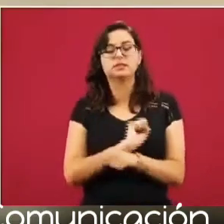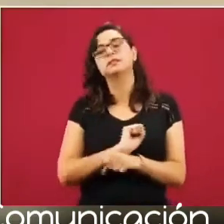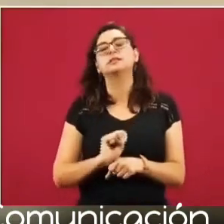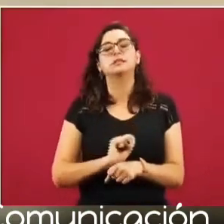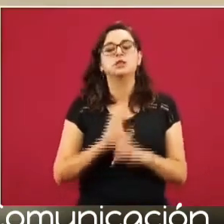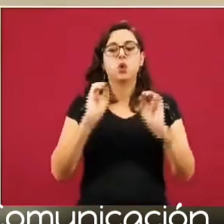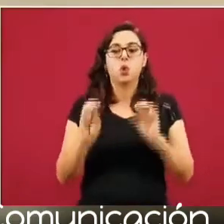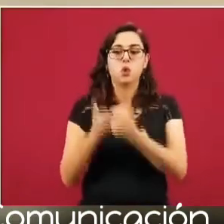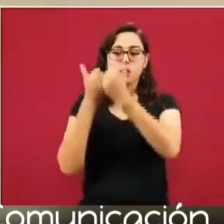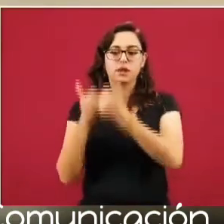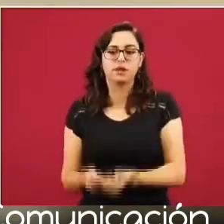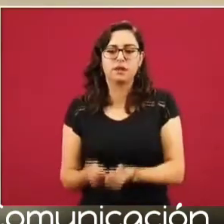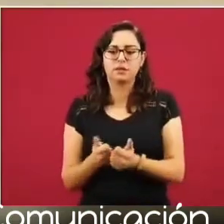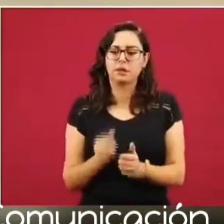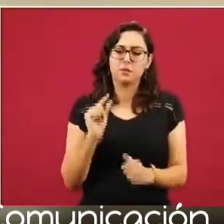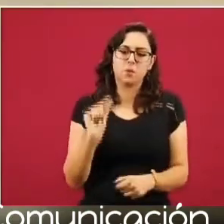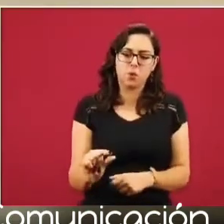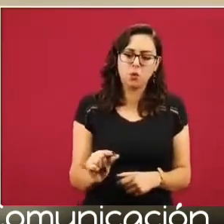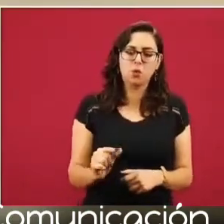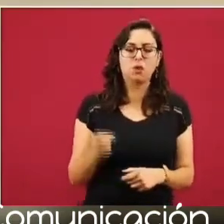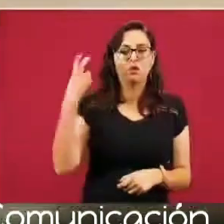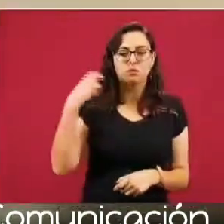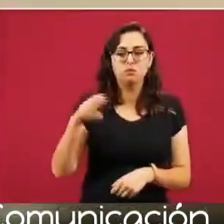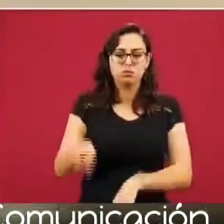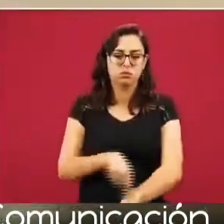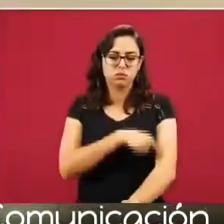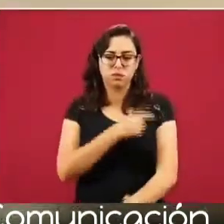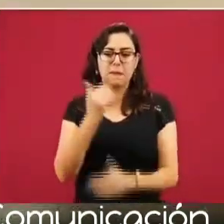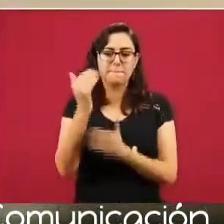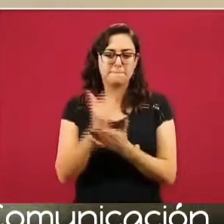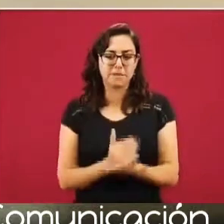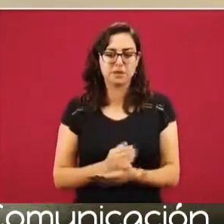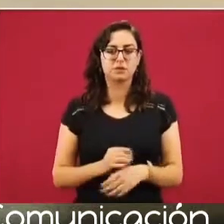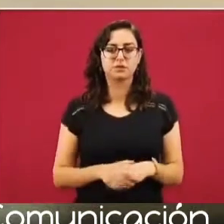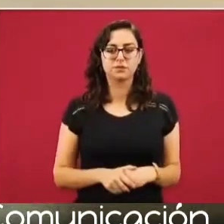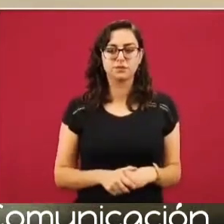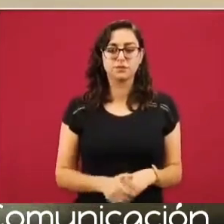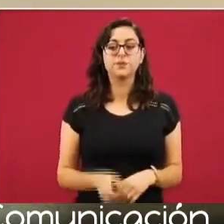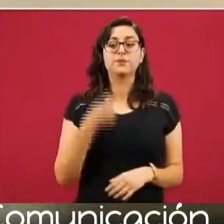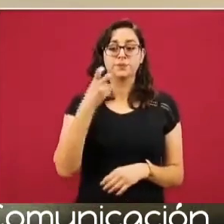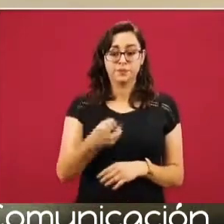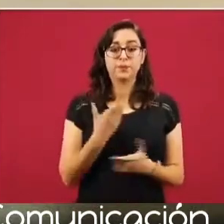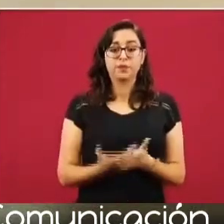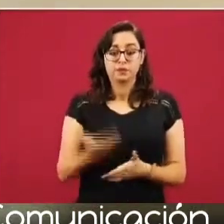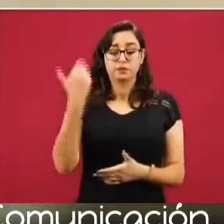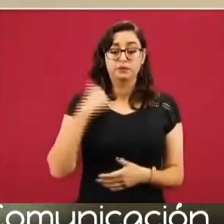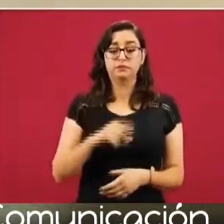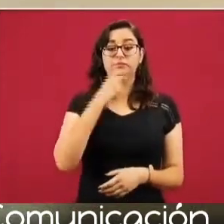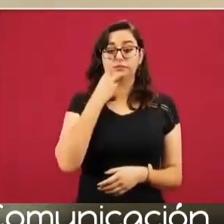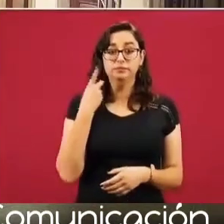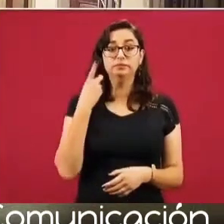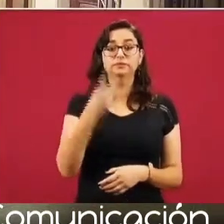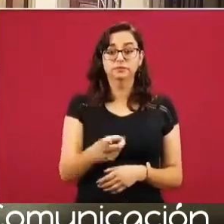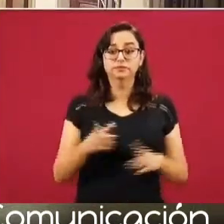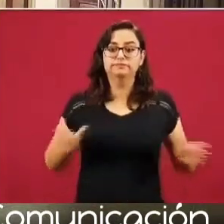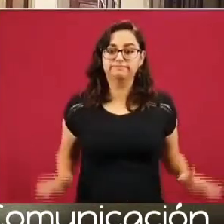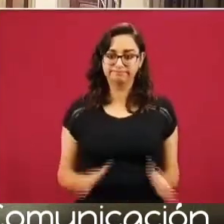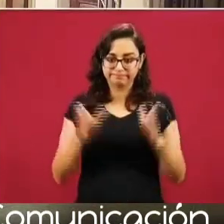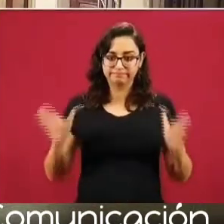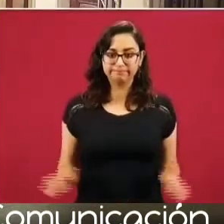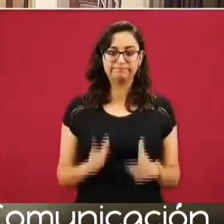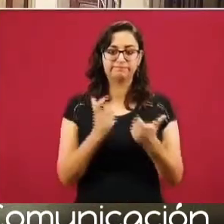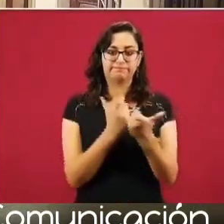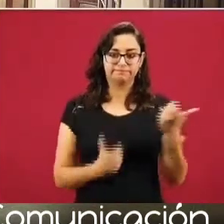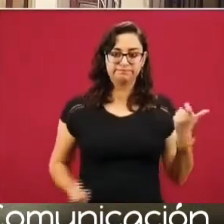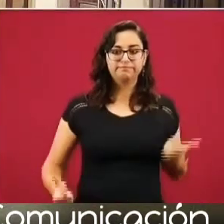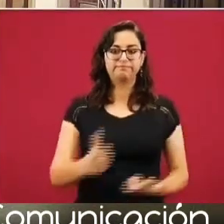tantos días de pernocta, o no viajar, hacer viajes tan largos. Esto, como les decía en un momento, incentiva la economía local, incentiva